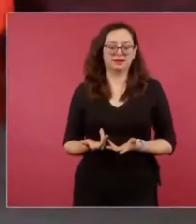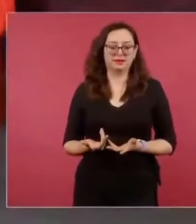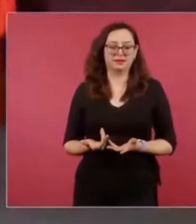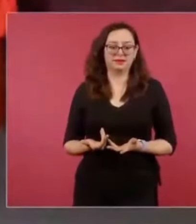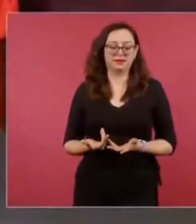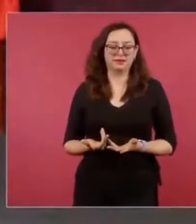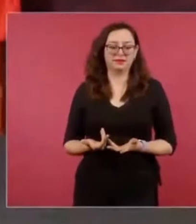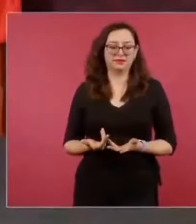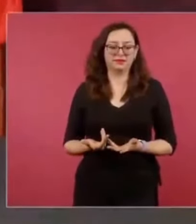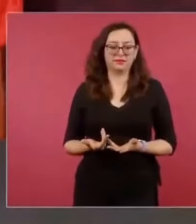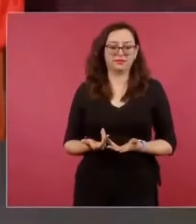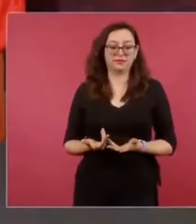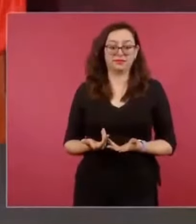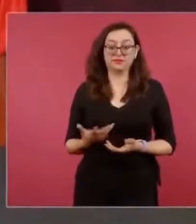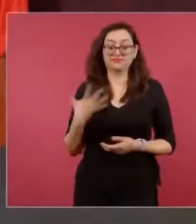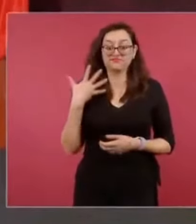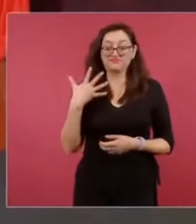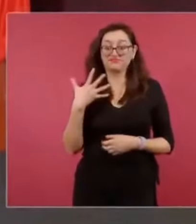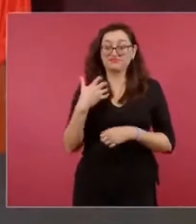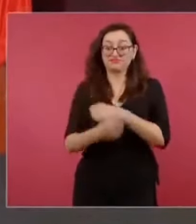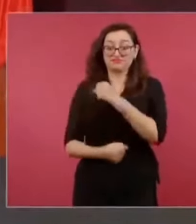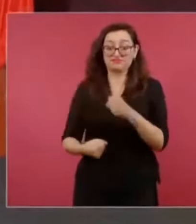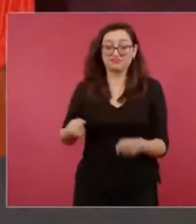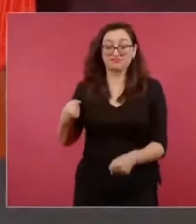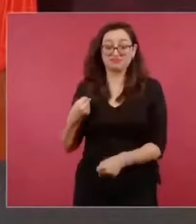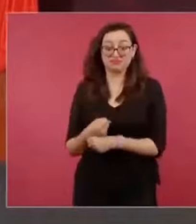Y se están como cinco años,